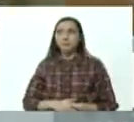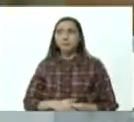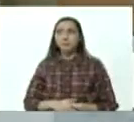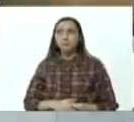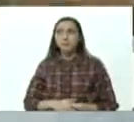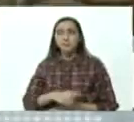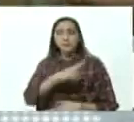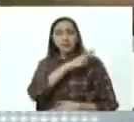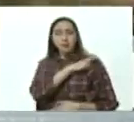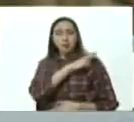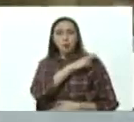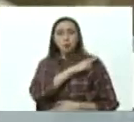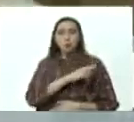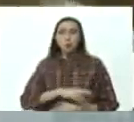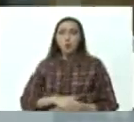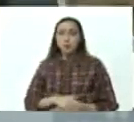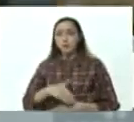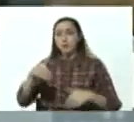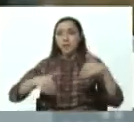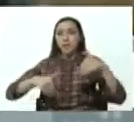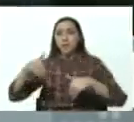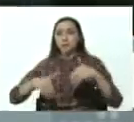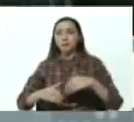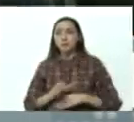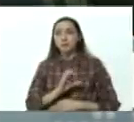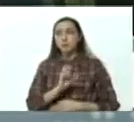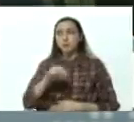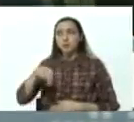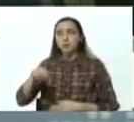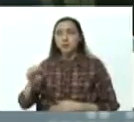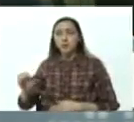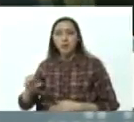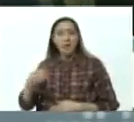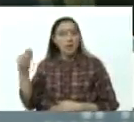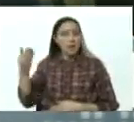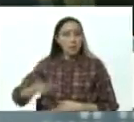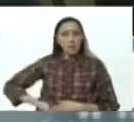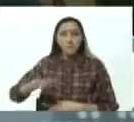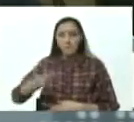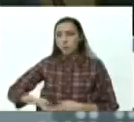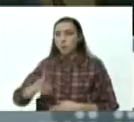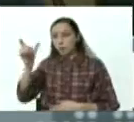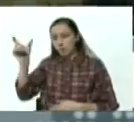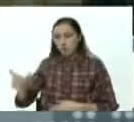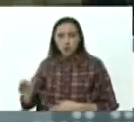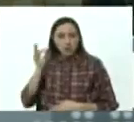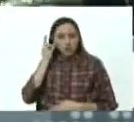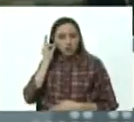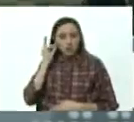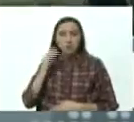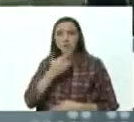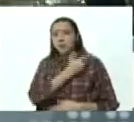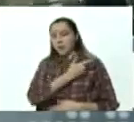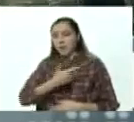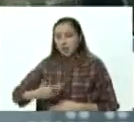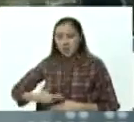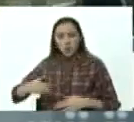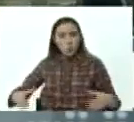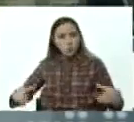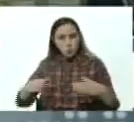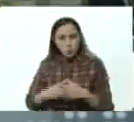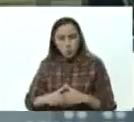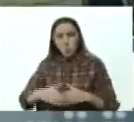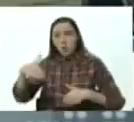rectora electoral, principal y presidenta de la Junta Nacional